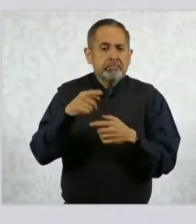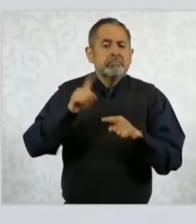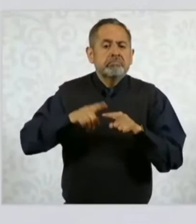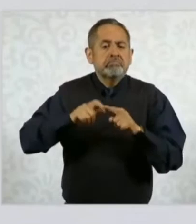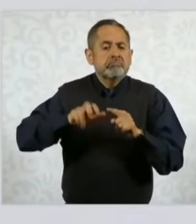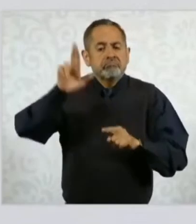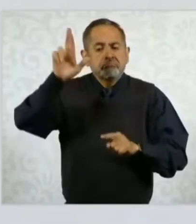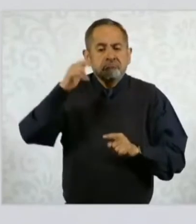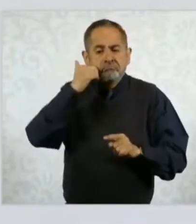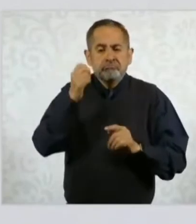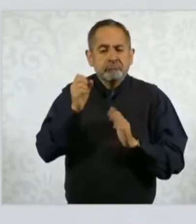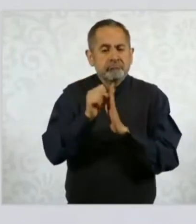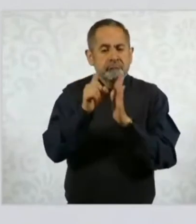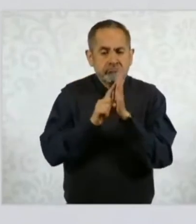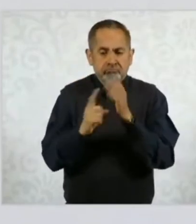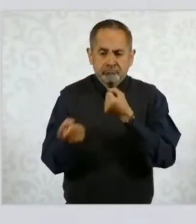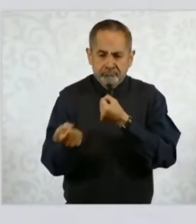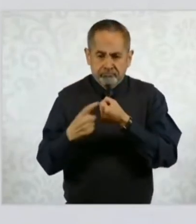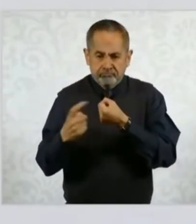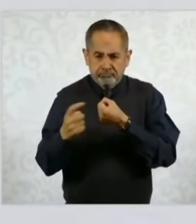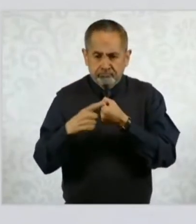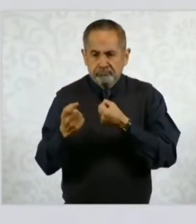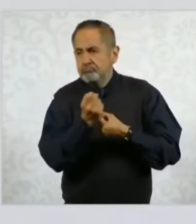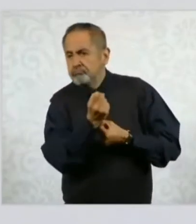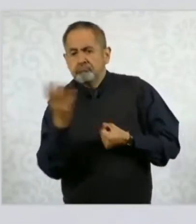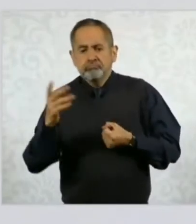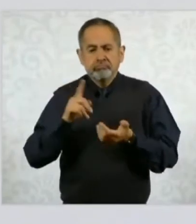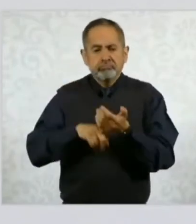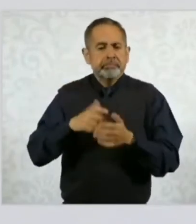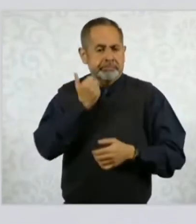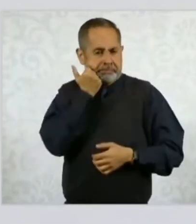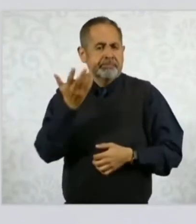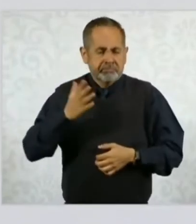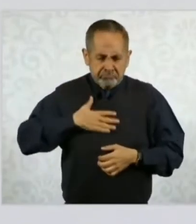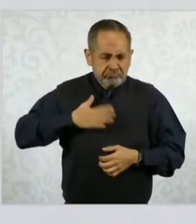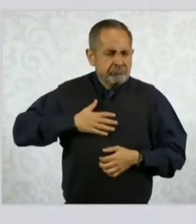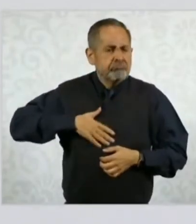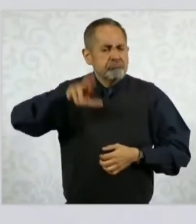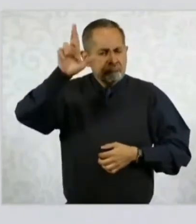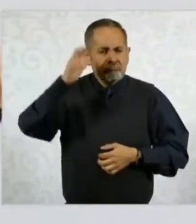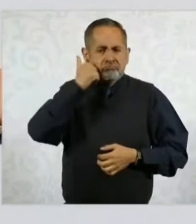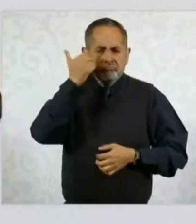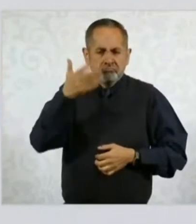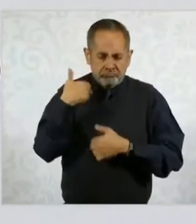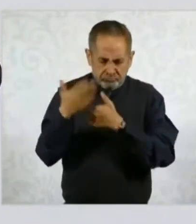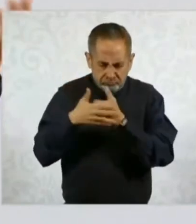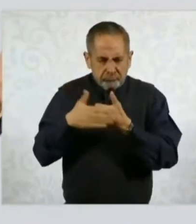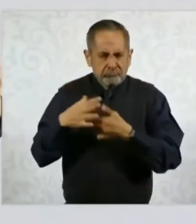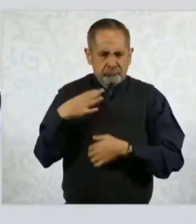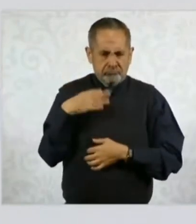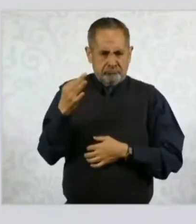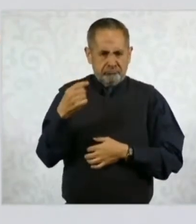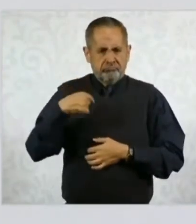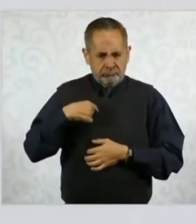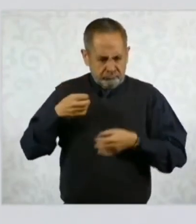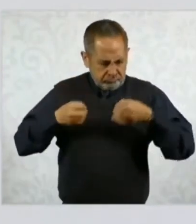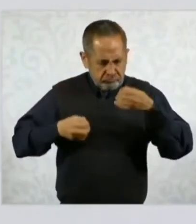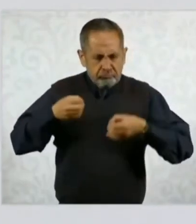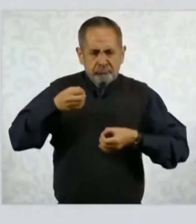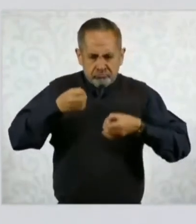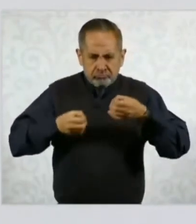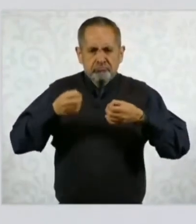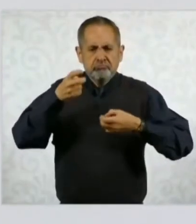la inscripción de todos los que quieran participar como jueces, como magistrados, como